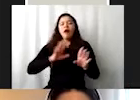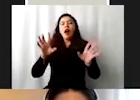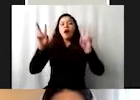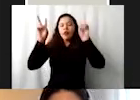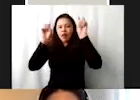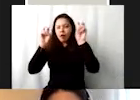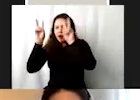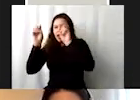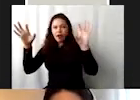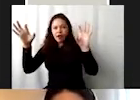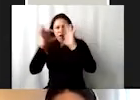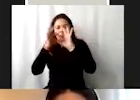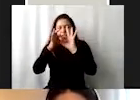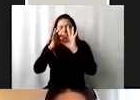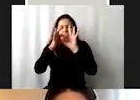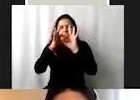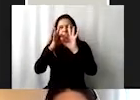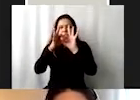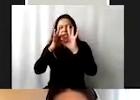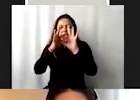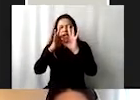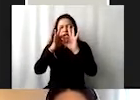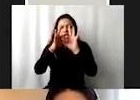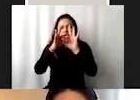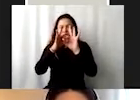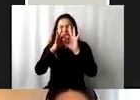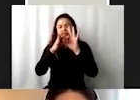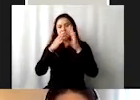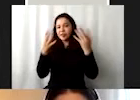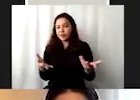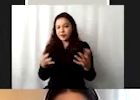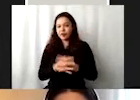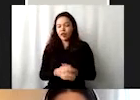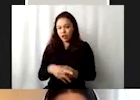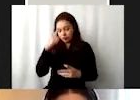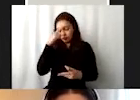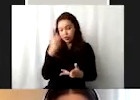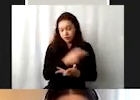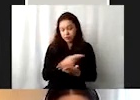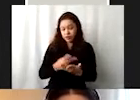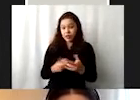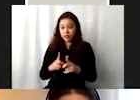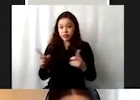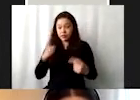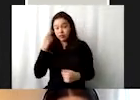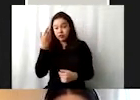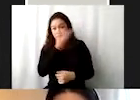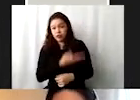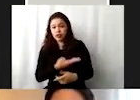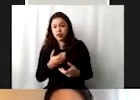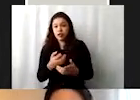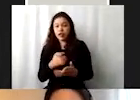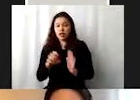Estas interconexiones, por ejemplo, se plasman muy bien en los planes de desarrollo. Aquí les pongo el ejemplo de mi tierra de